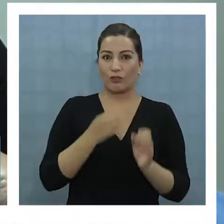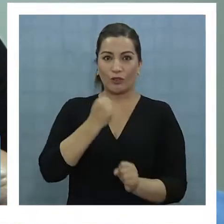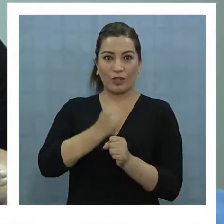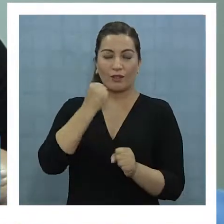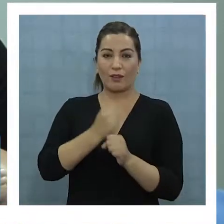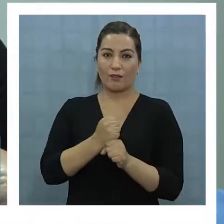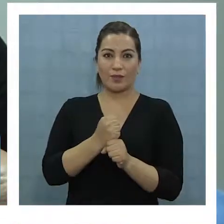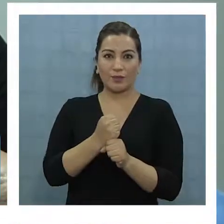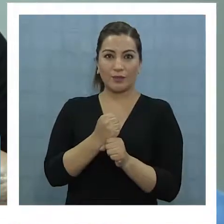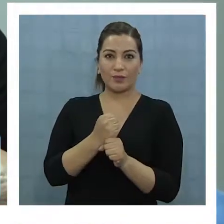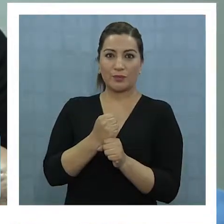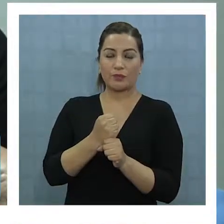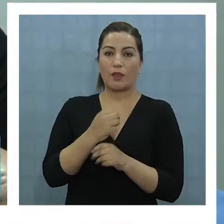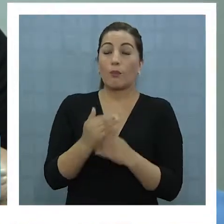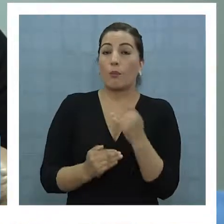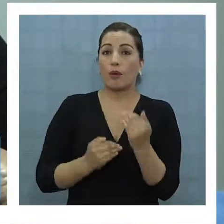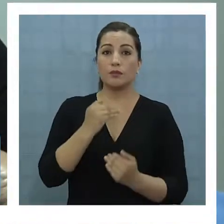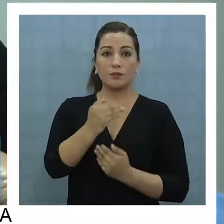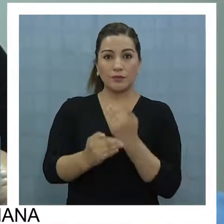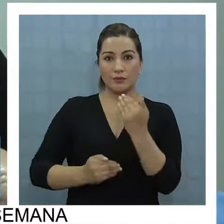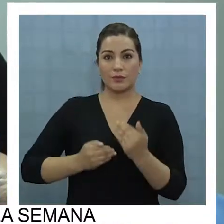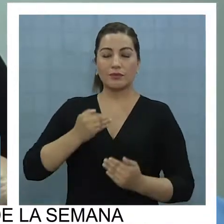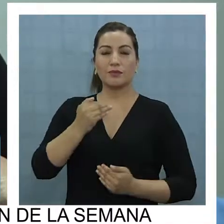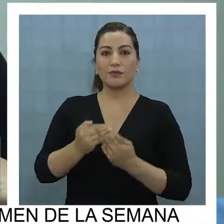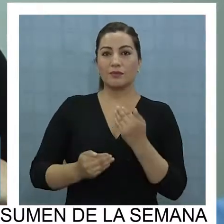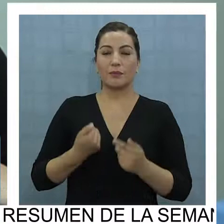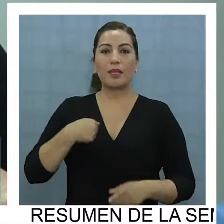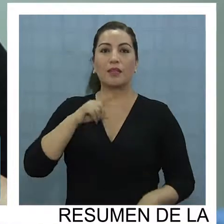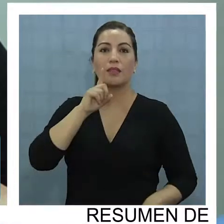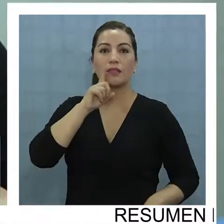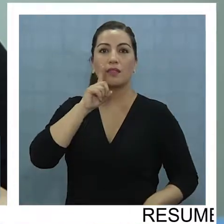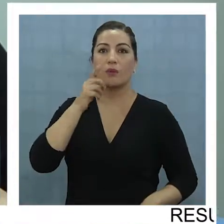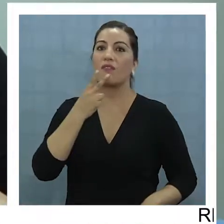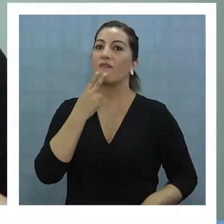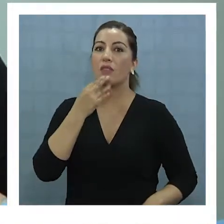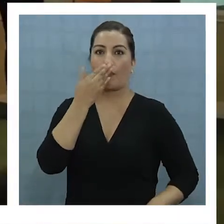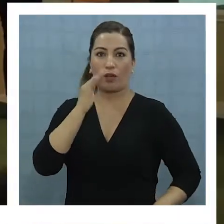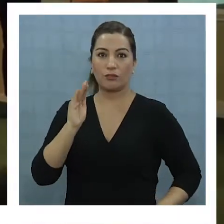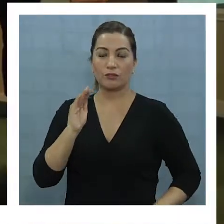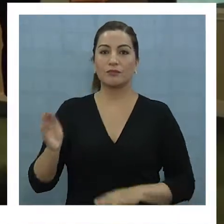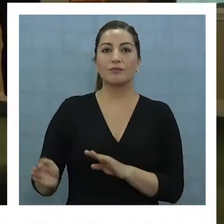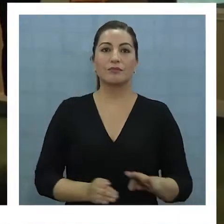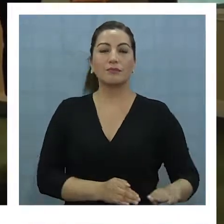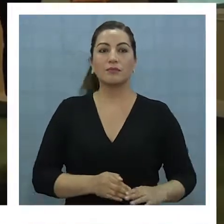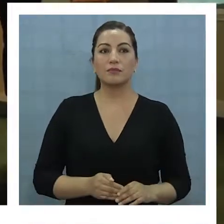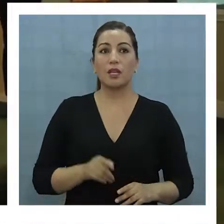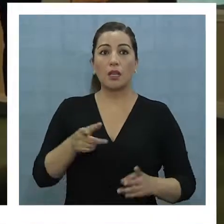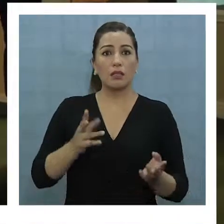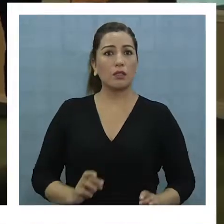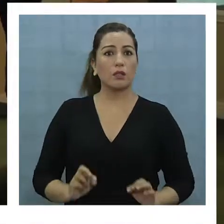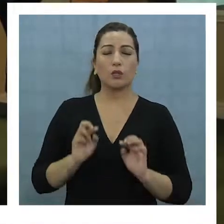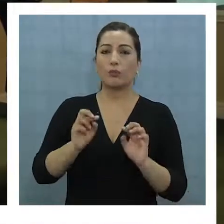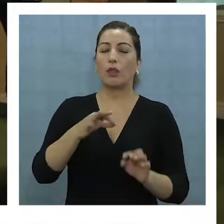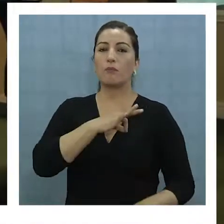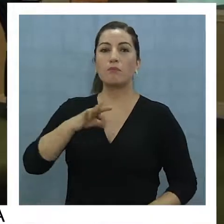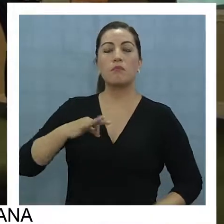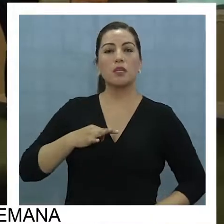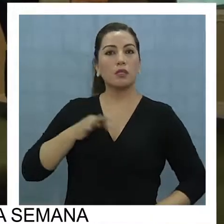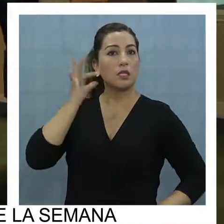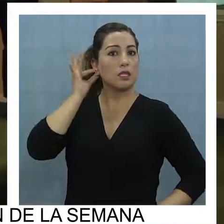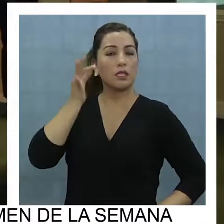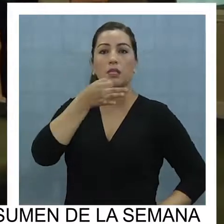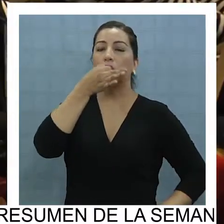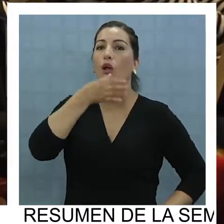y así poder seguir avanzando para tener una vida mucho mejor. En la oportunidad, la ministra se